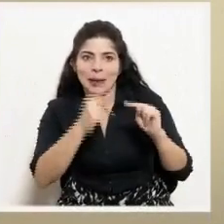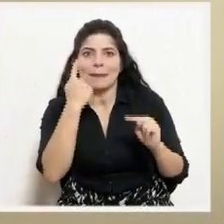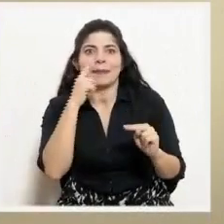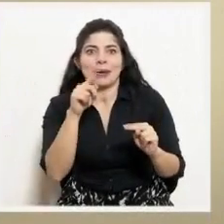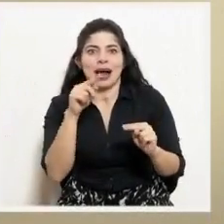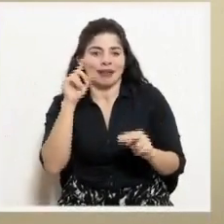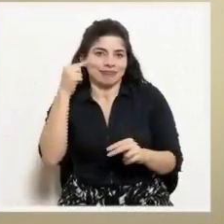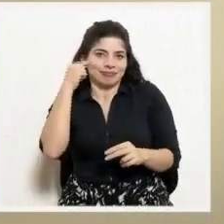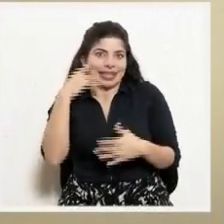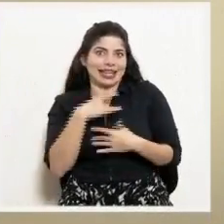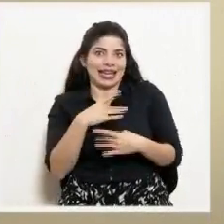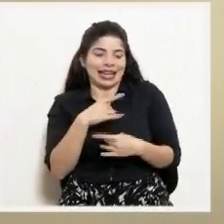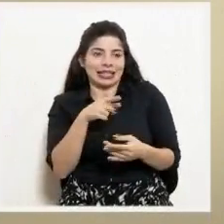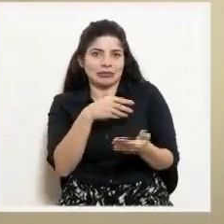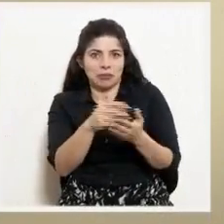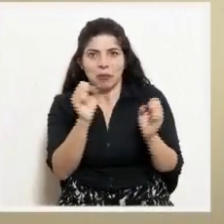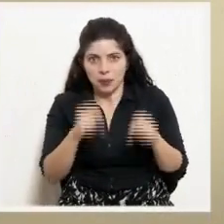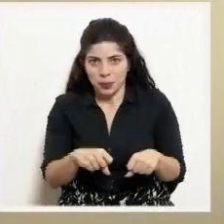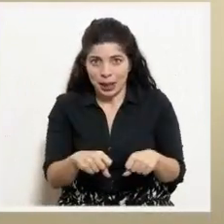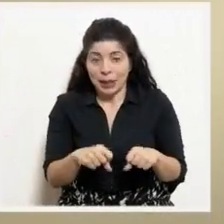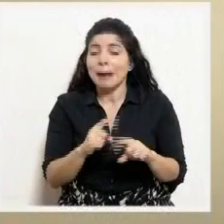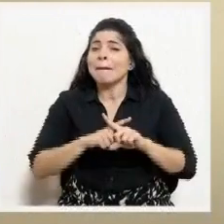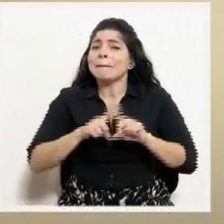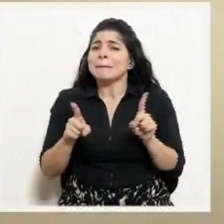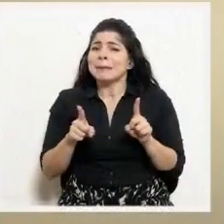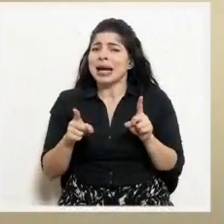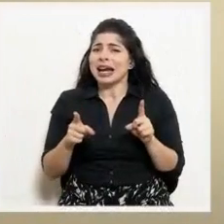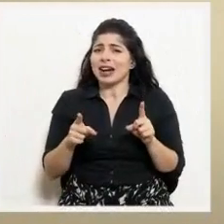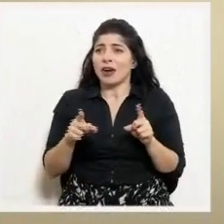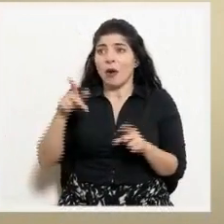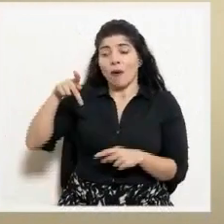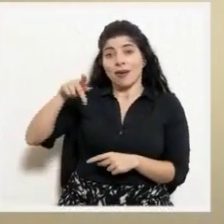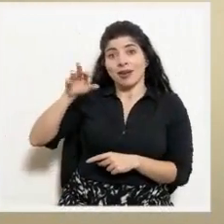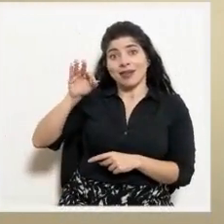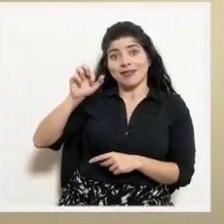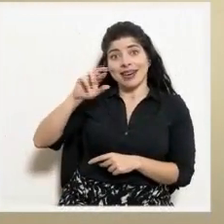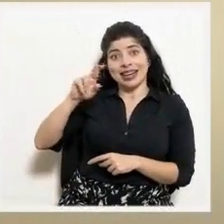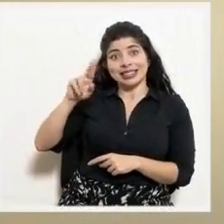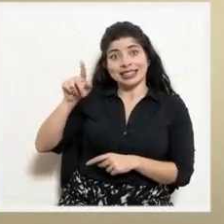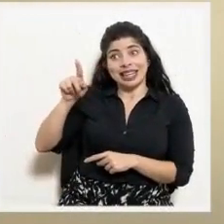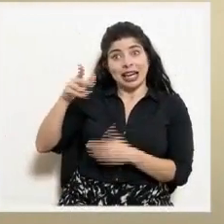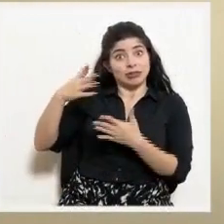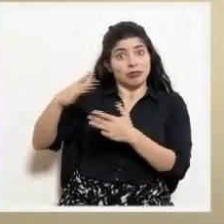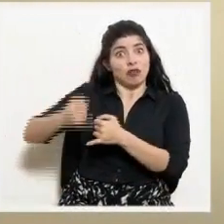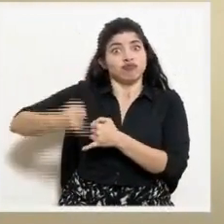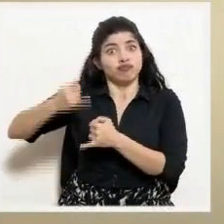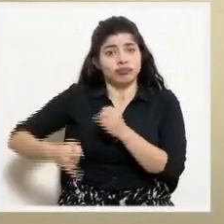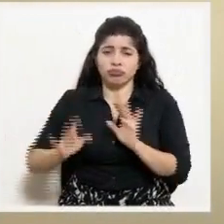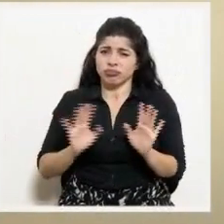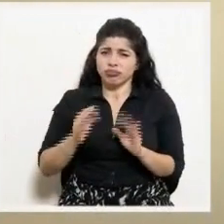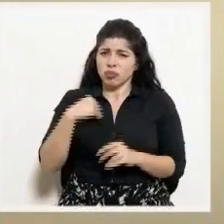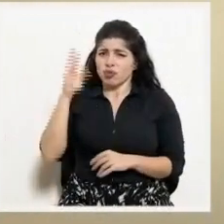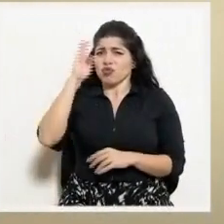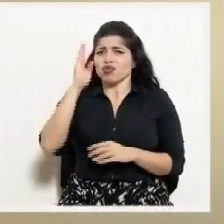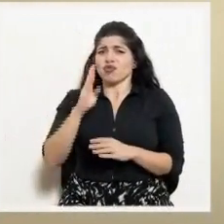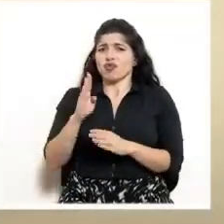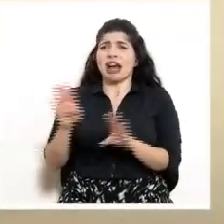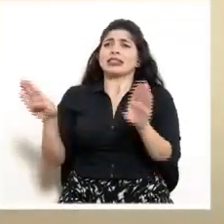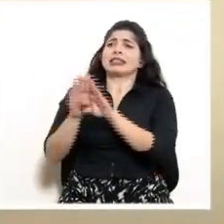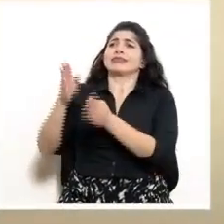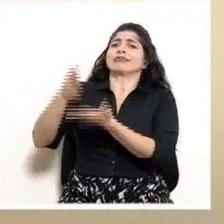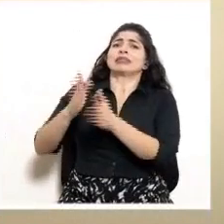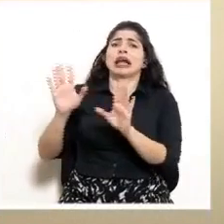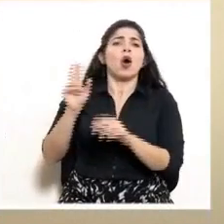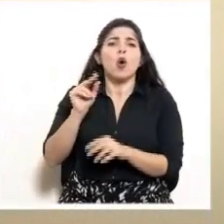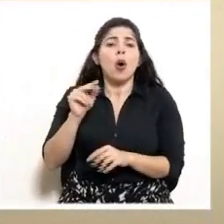también del Estado, por supuesto. Entonces, no se cierra con Pfizer. Nunca nos hemos cerrado a las opciones, pero